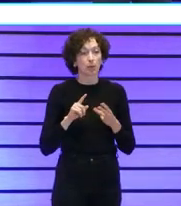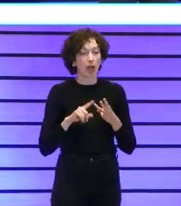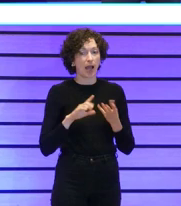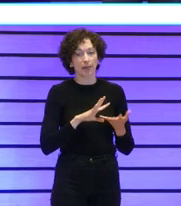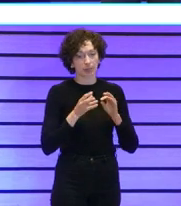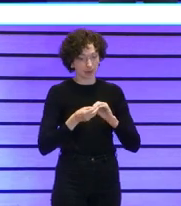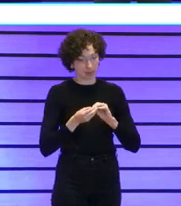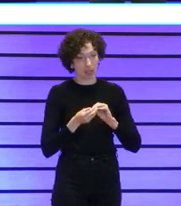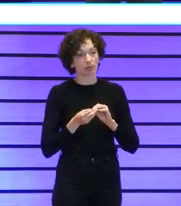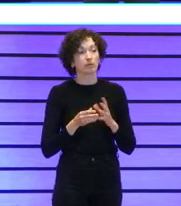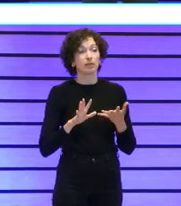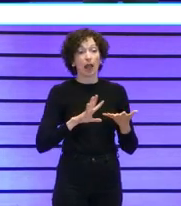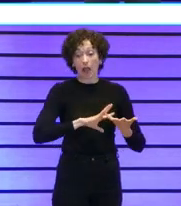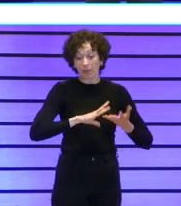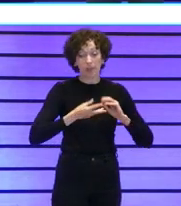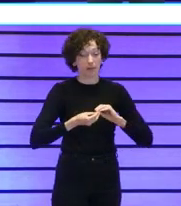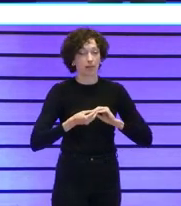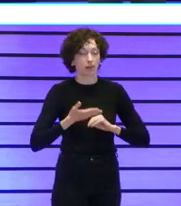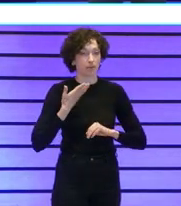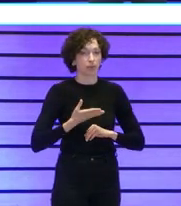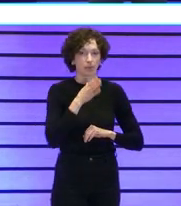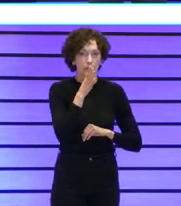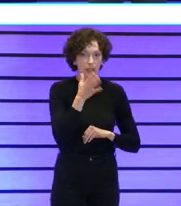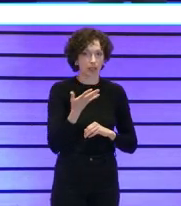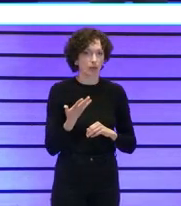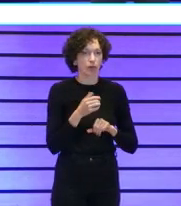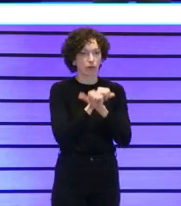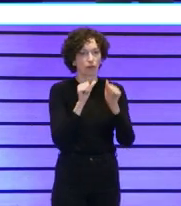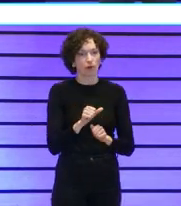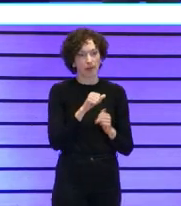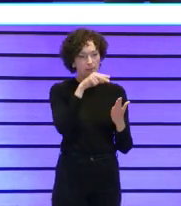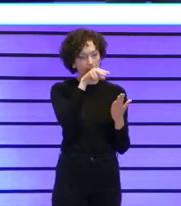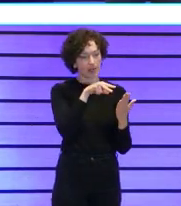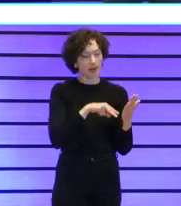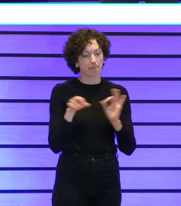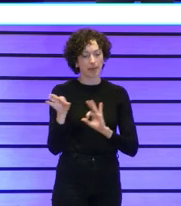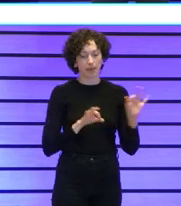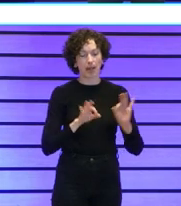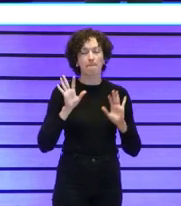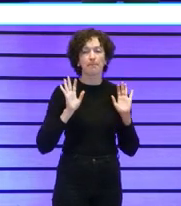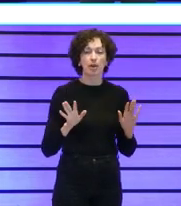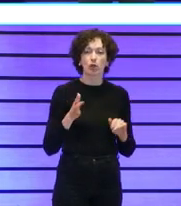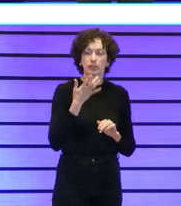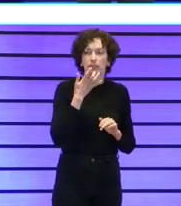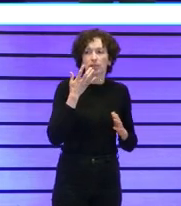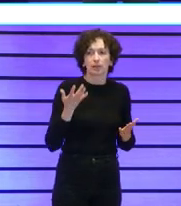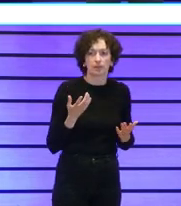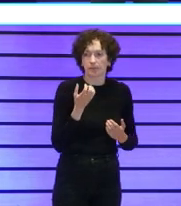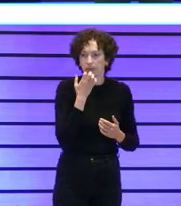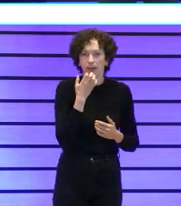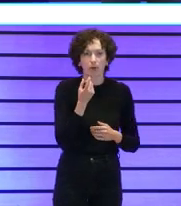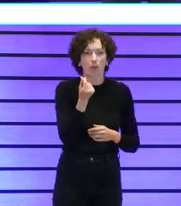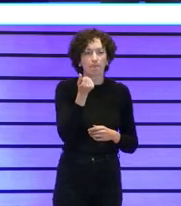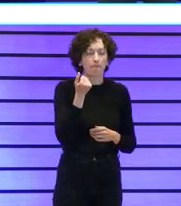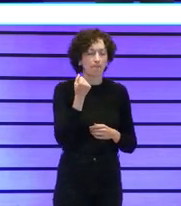la adaptabilidad porque bueno preparas unas visualizaciones pero si en un movimiento dado por ejemplo los precios de la energía